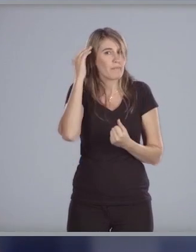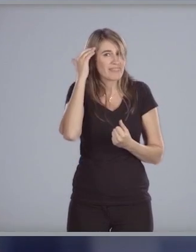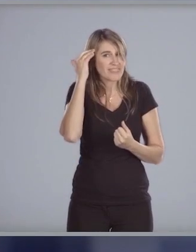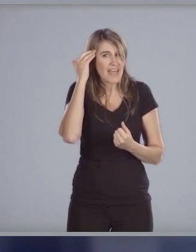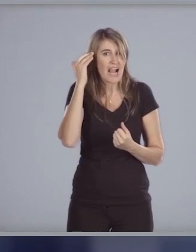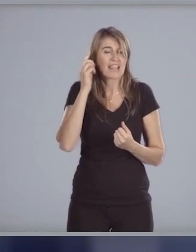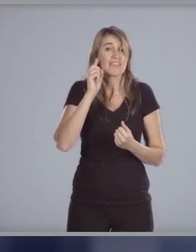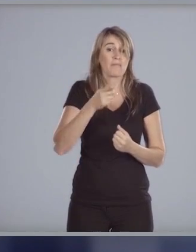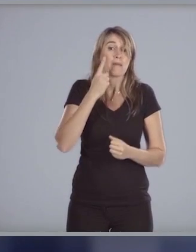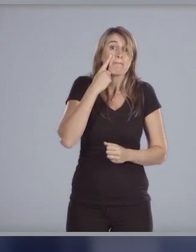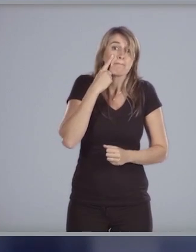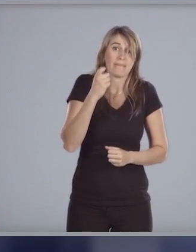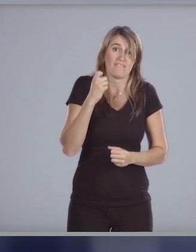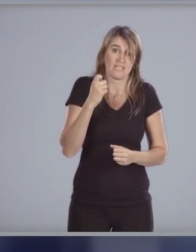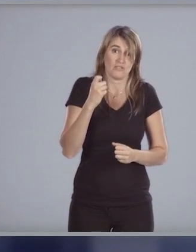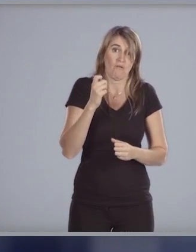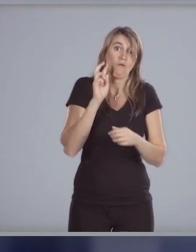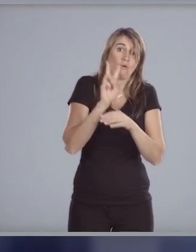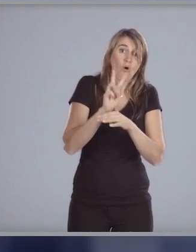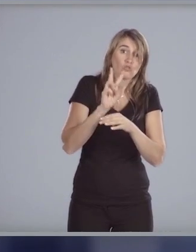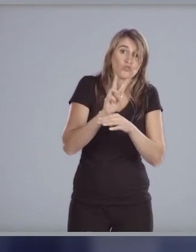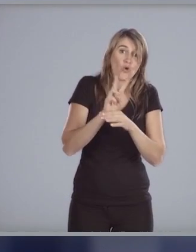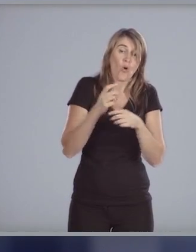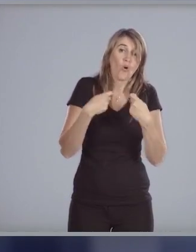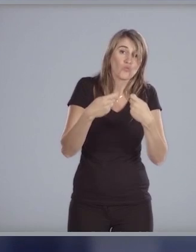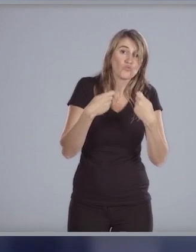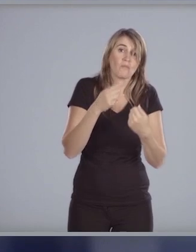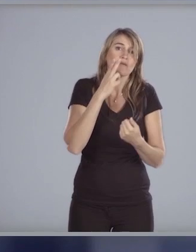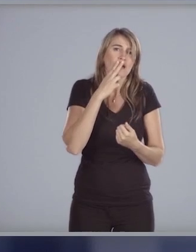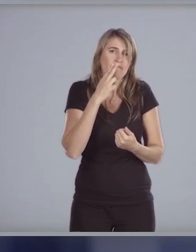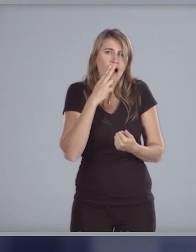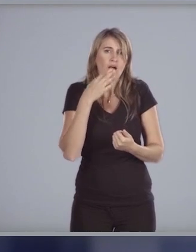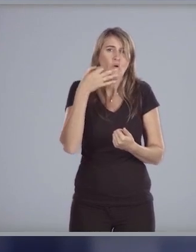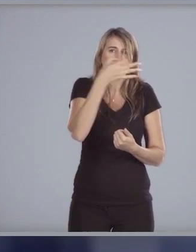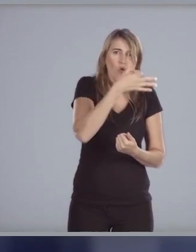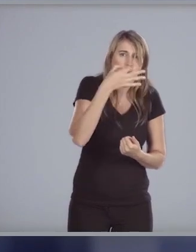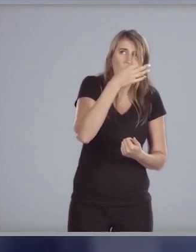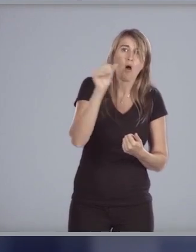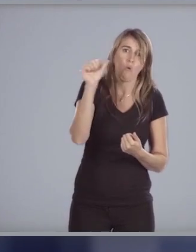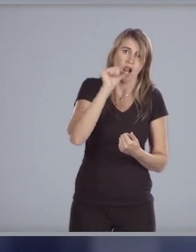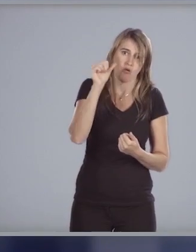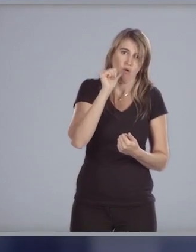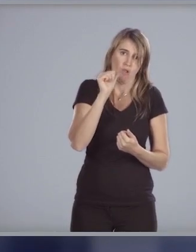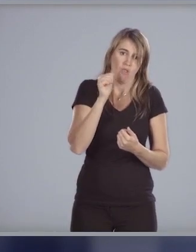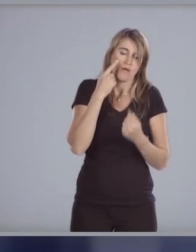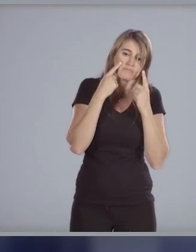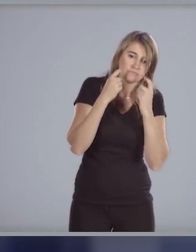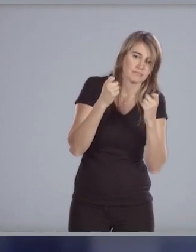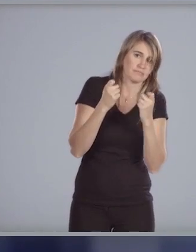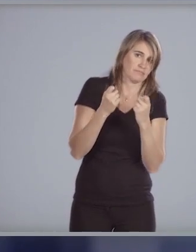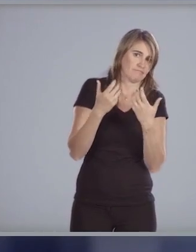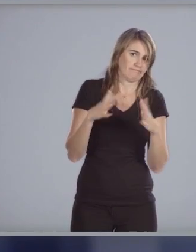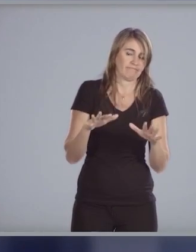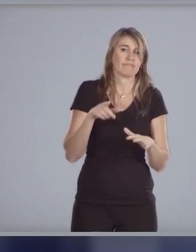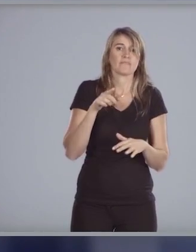referidos a la prevención y control del consumo de tabaco drogas y alcohol y